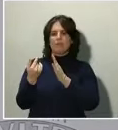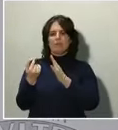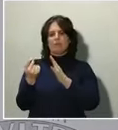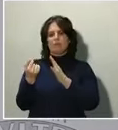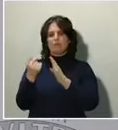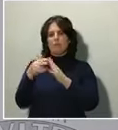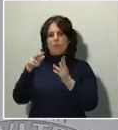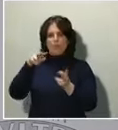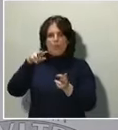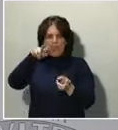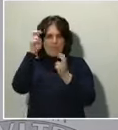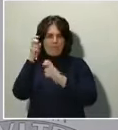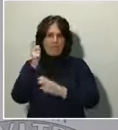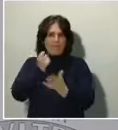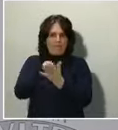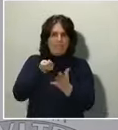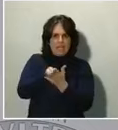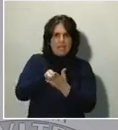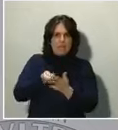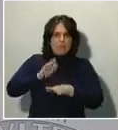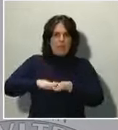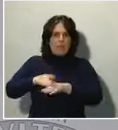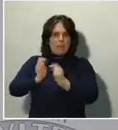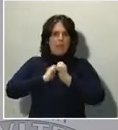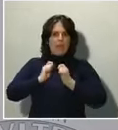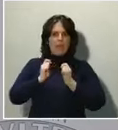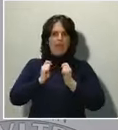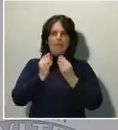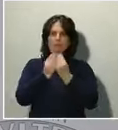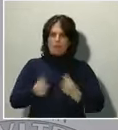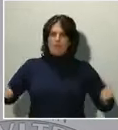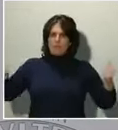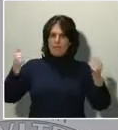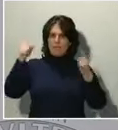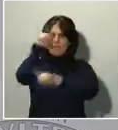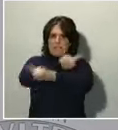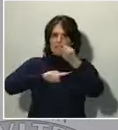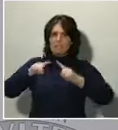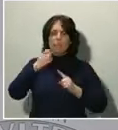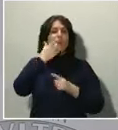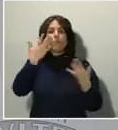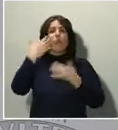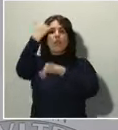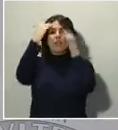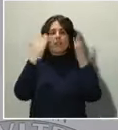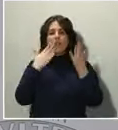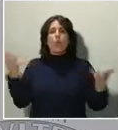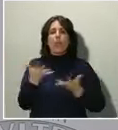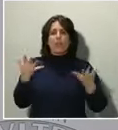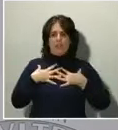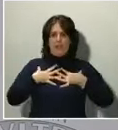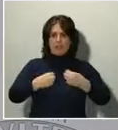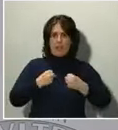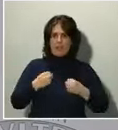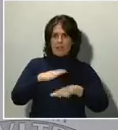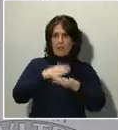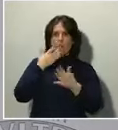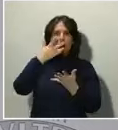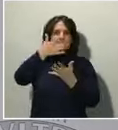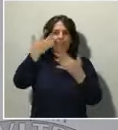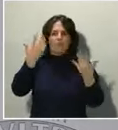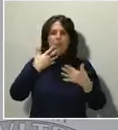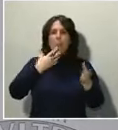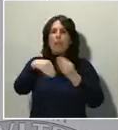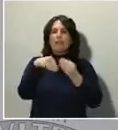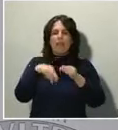la crisis, atender las urgencias sanitarias, por ejemplo, en el abastecimiento de material médico que necesitamos para